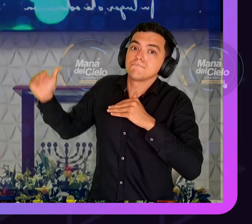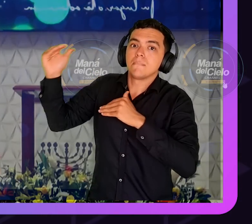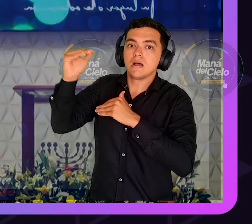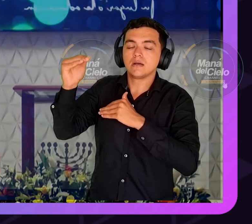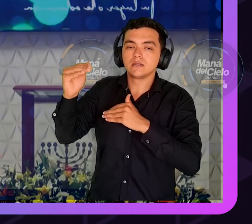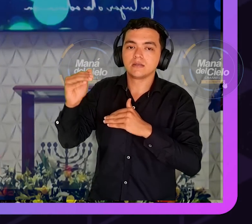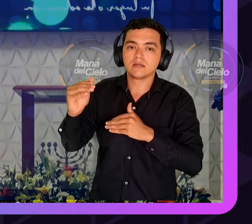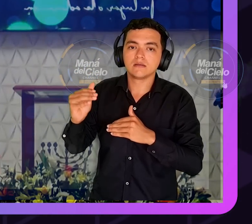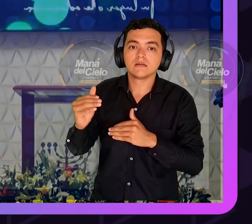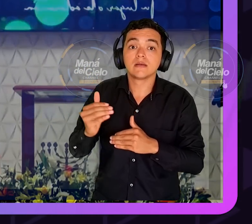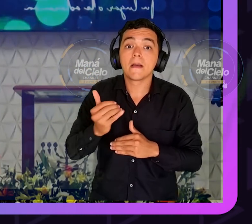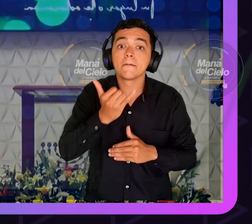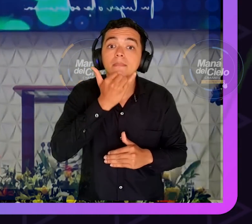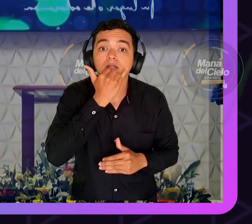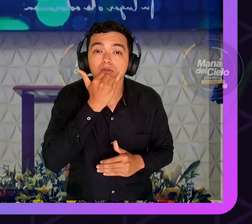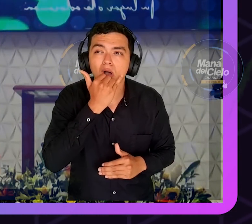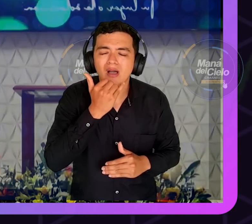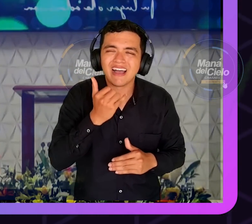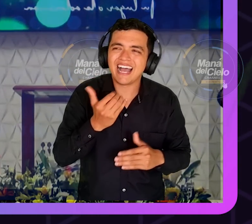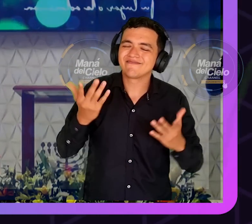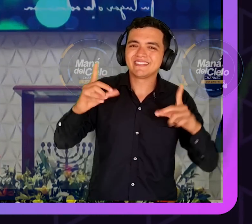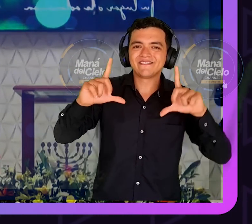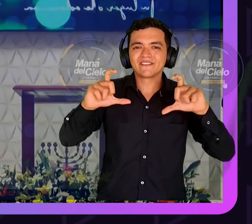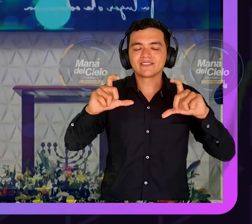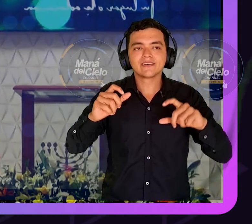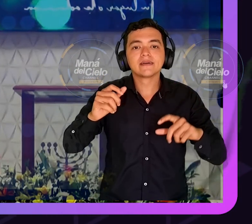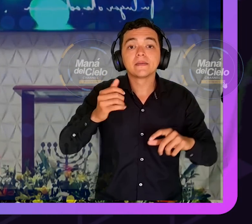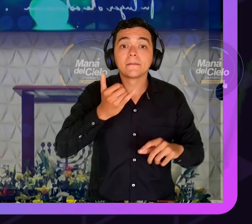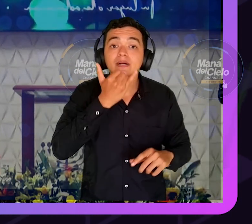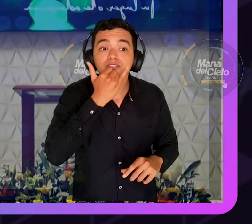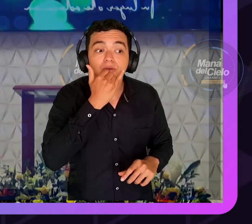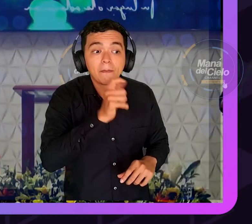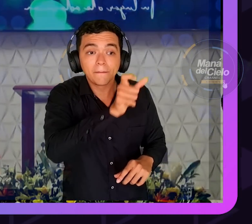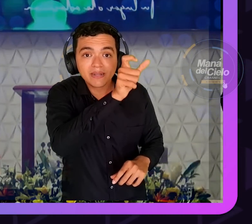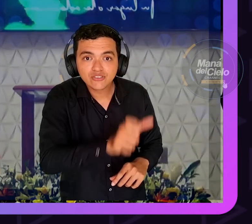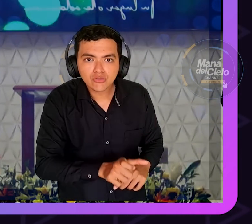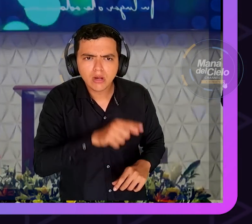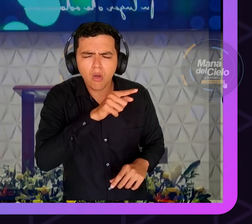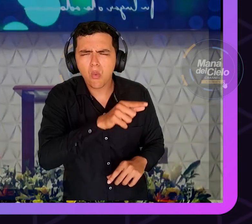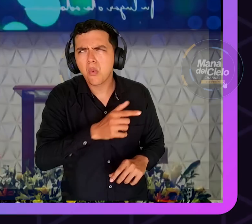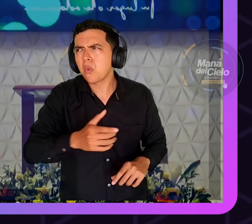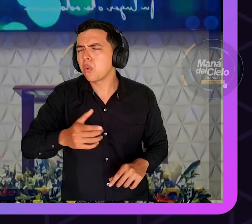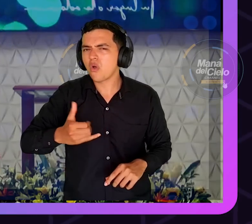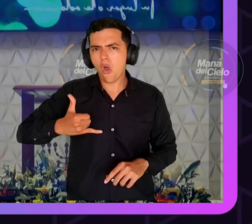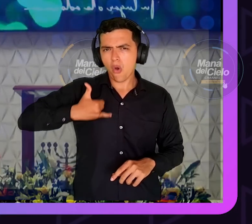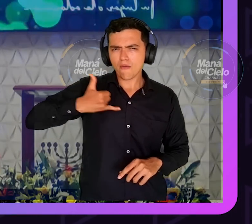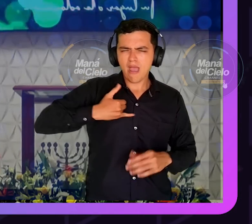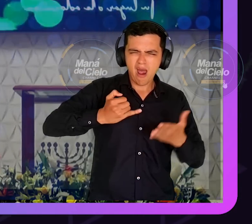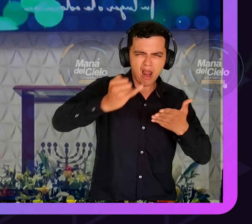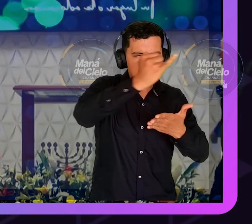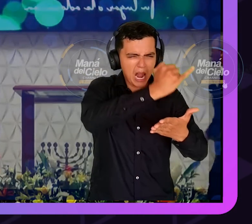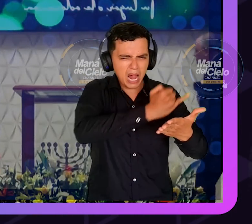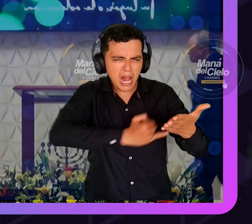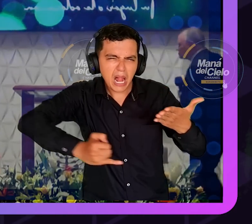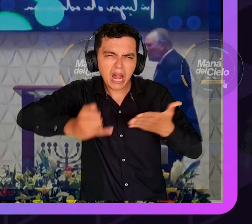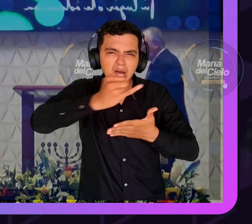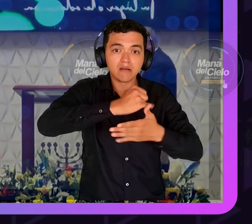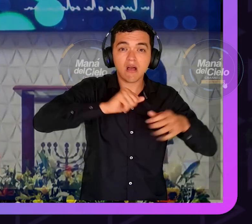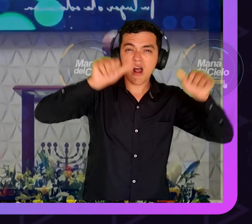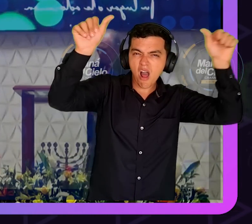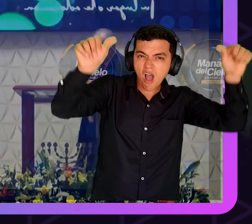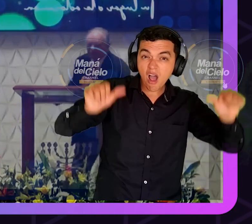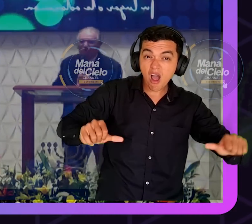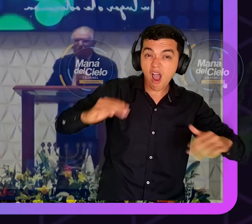todo un universo solo con decir la palabra lo puede hacer hermanos que otro tiempo no es otro tiempo